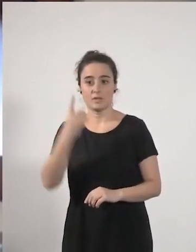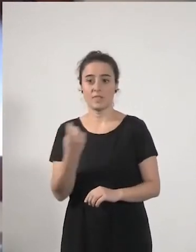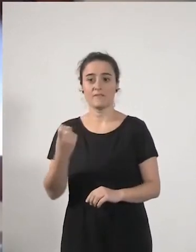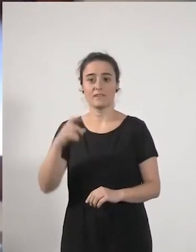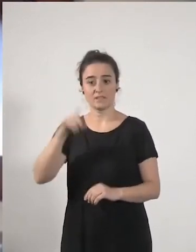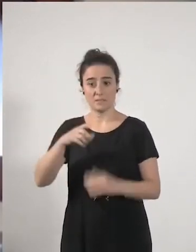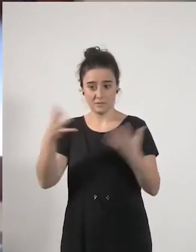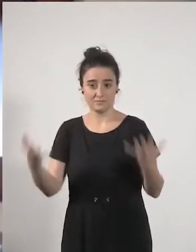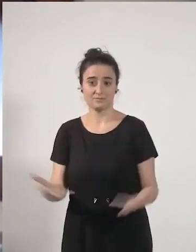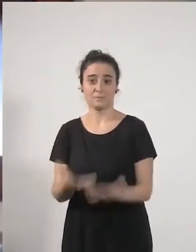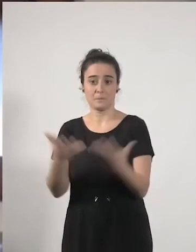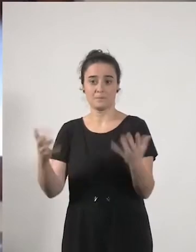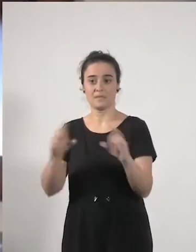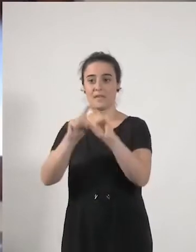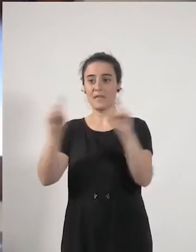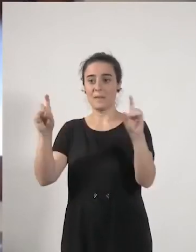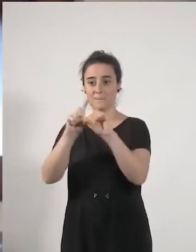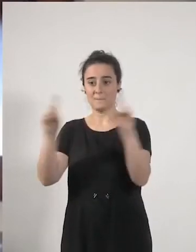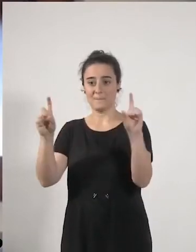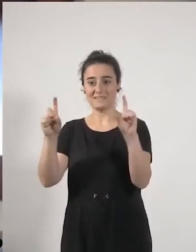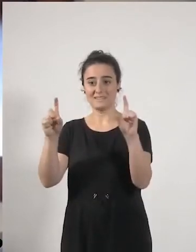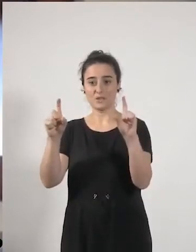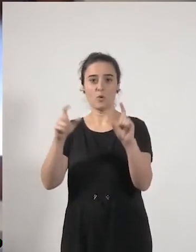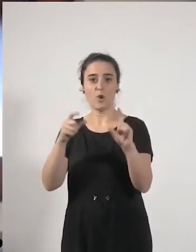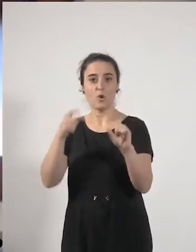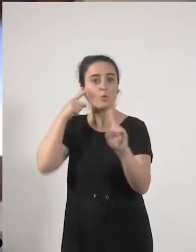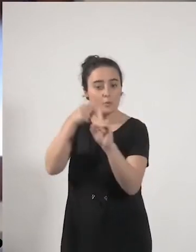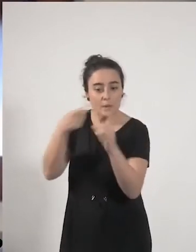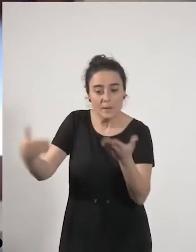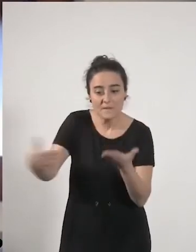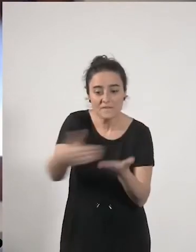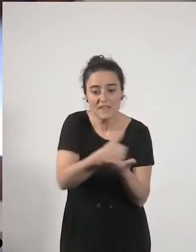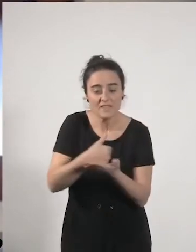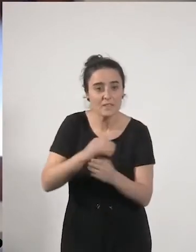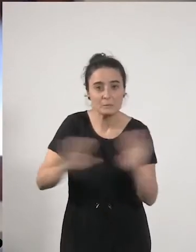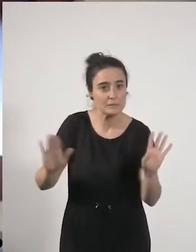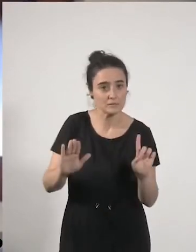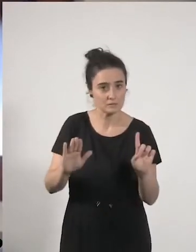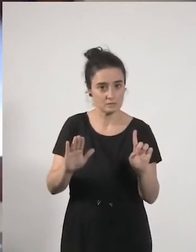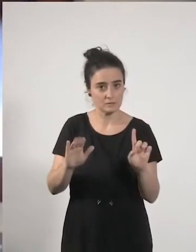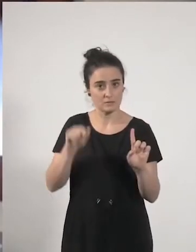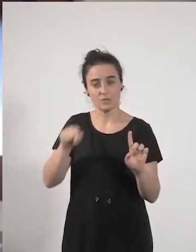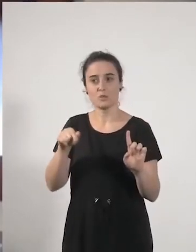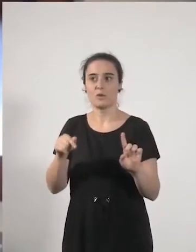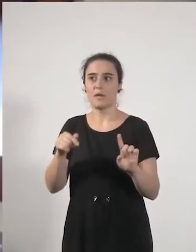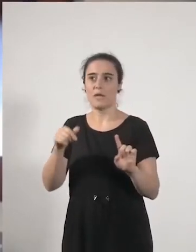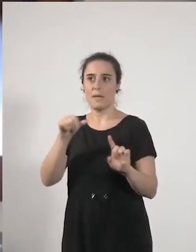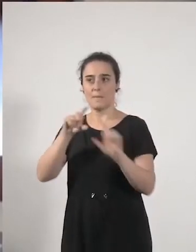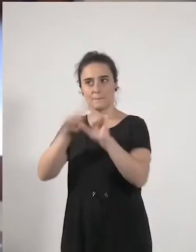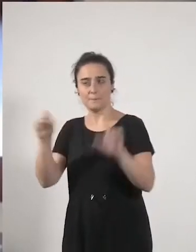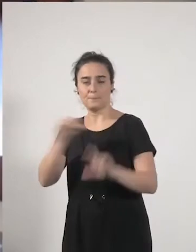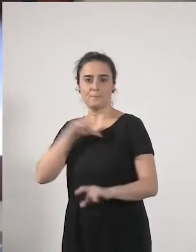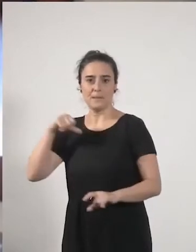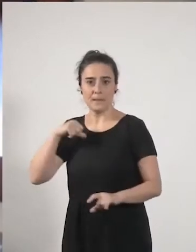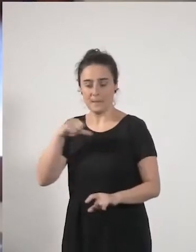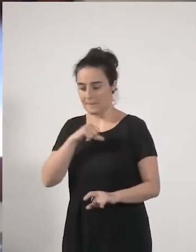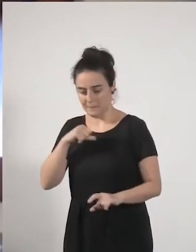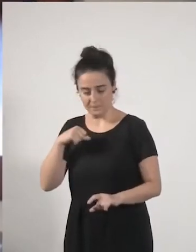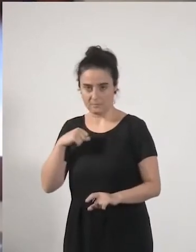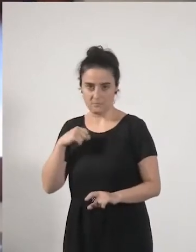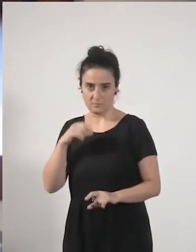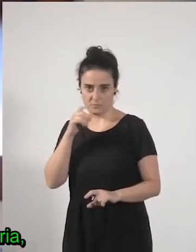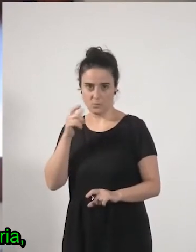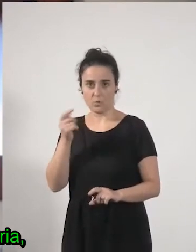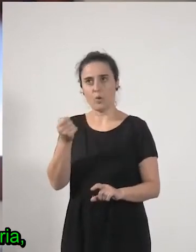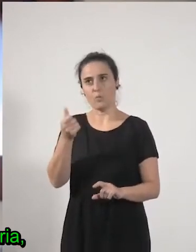que funcionan más allá de los beneficios bueno esto no son las empresas privadas privadas porque esto es prácticamente una contradicción en